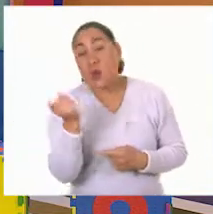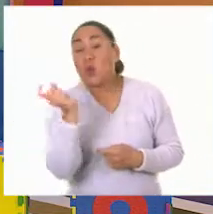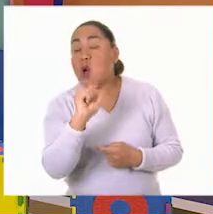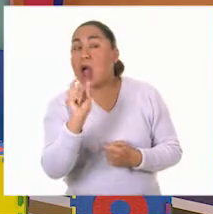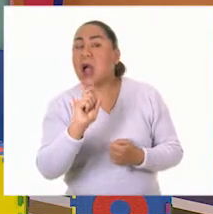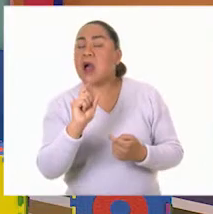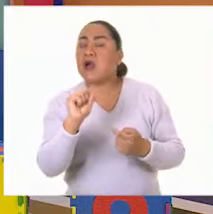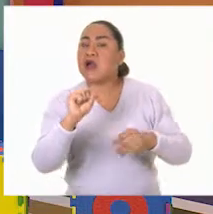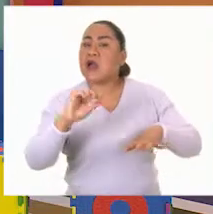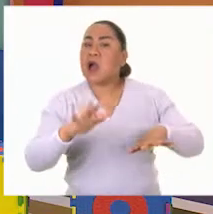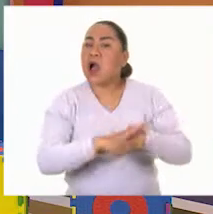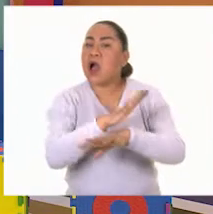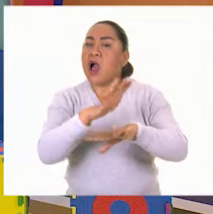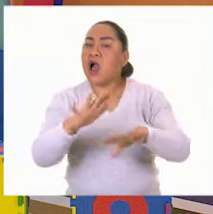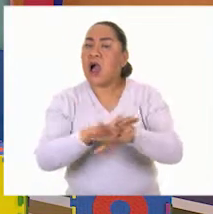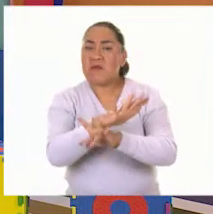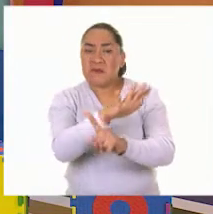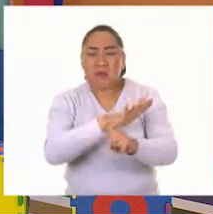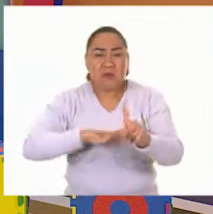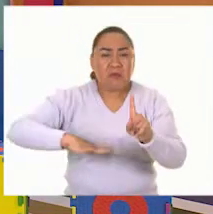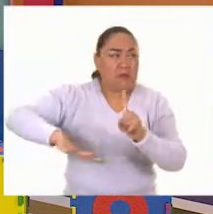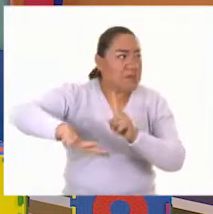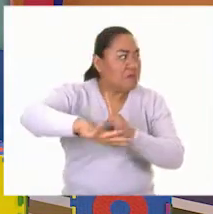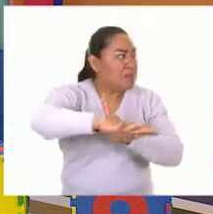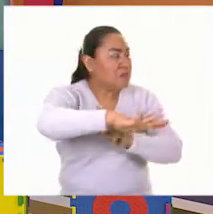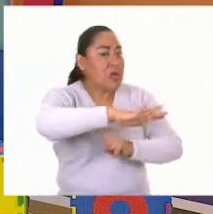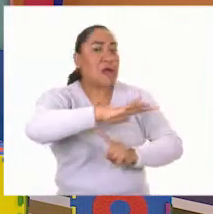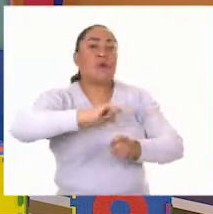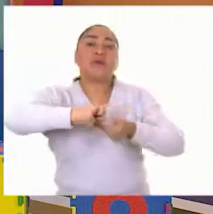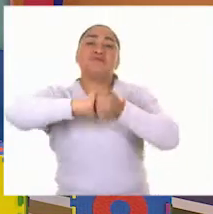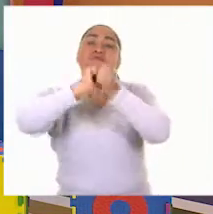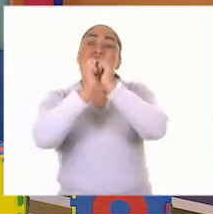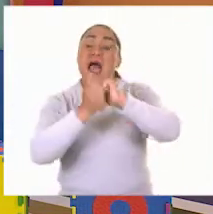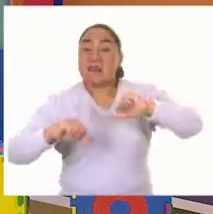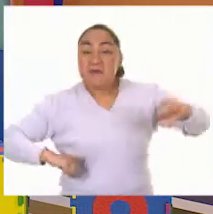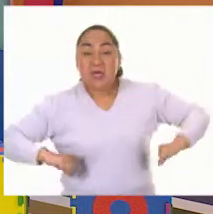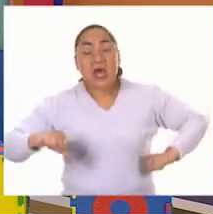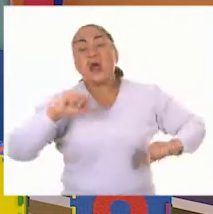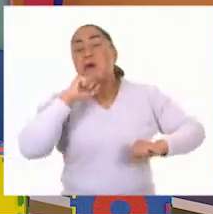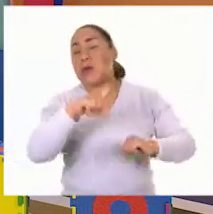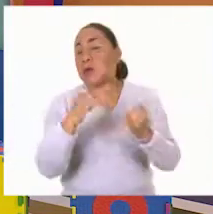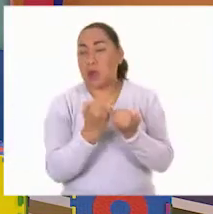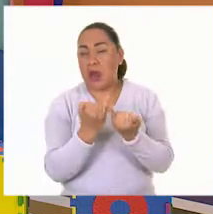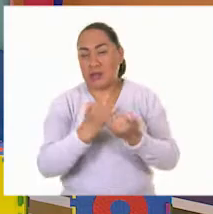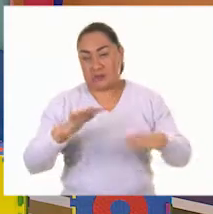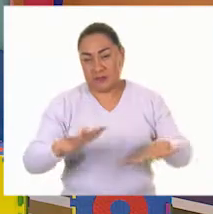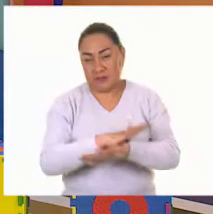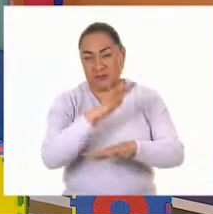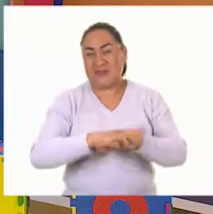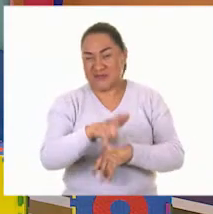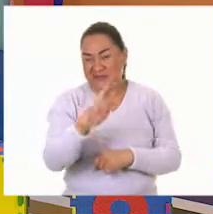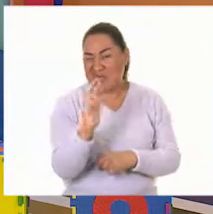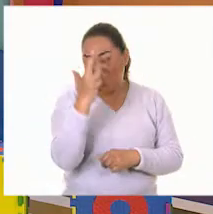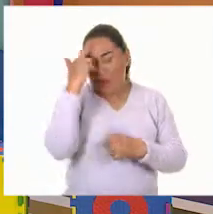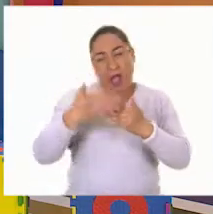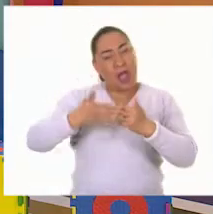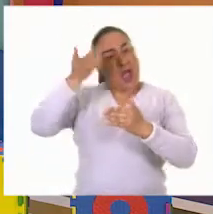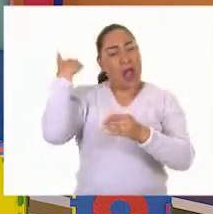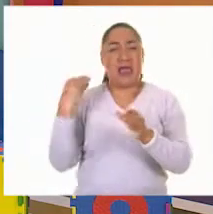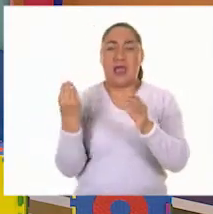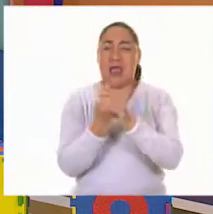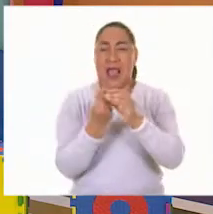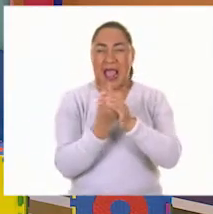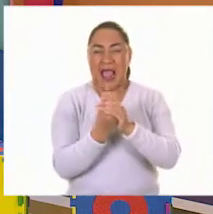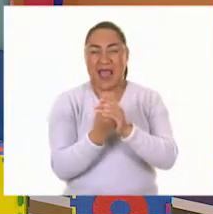rodea, las actividades recreativas pueden cambiar. ¿Se acuerdan que vimos en la clase pasada a una persona que estaba jugando fútbol en un